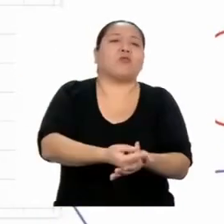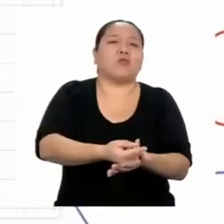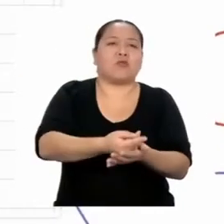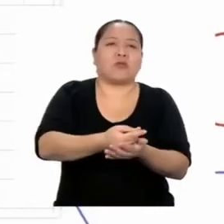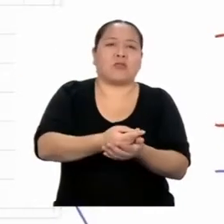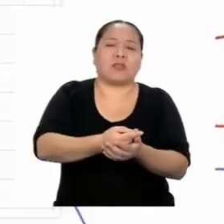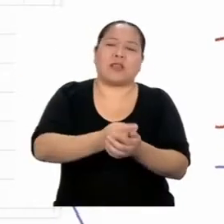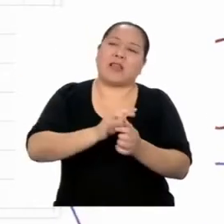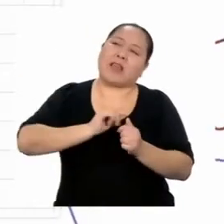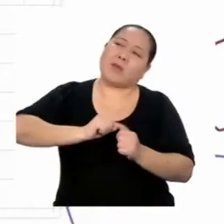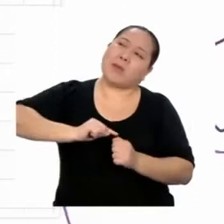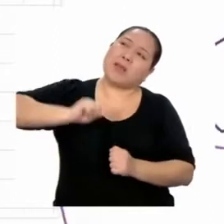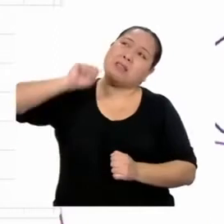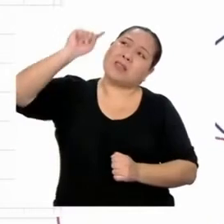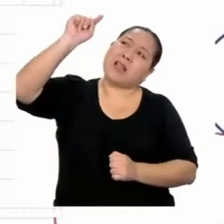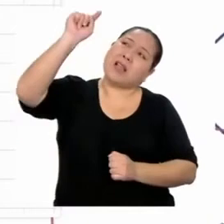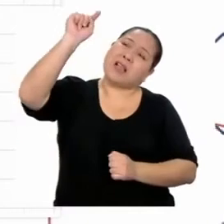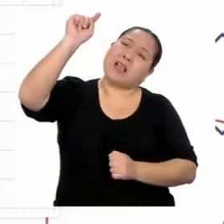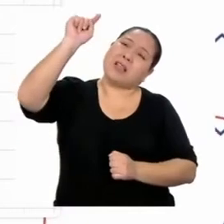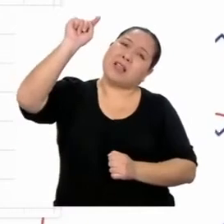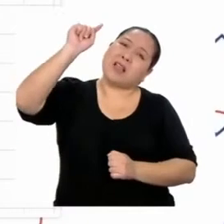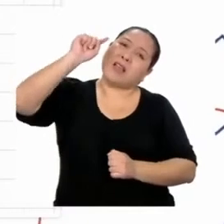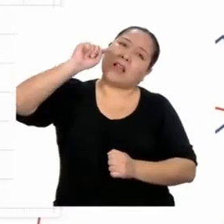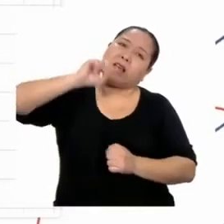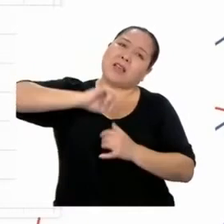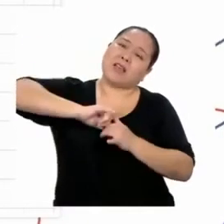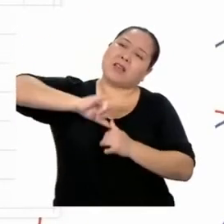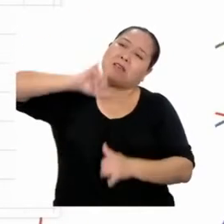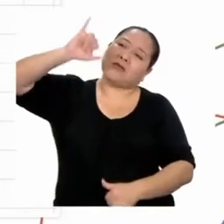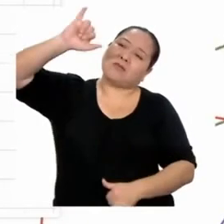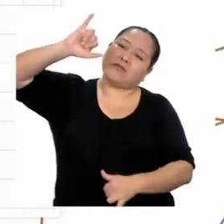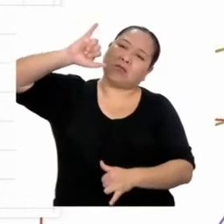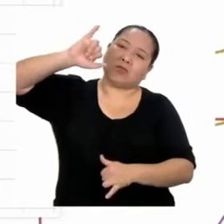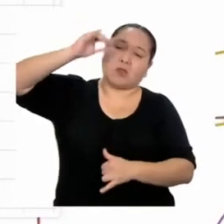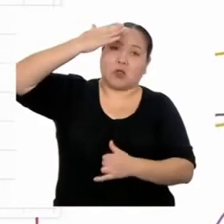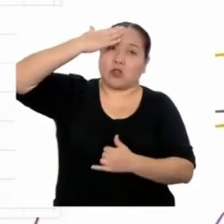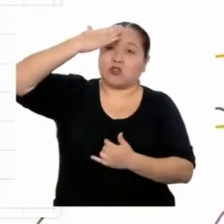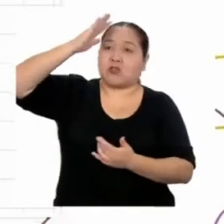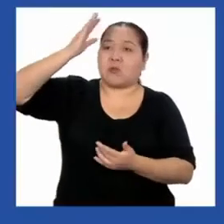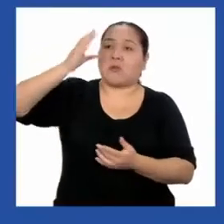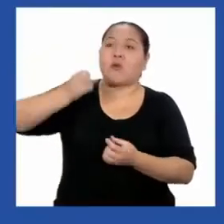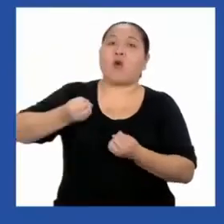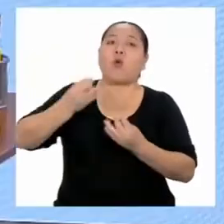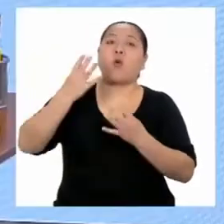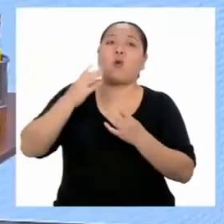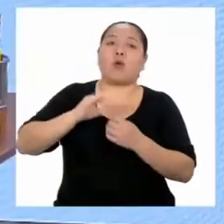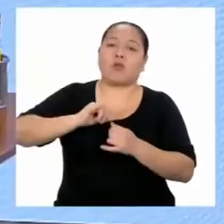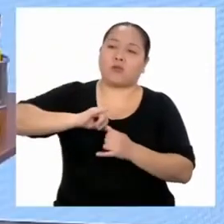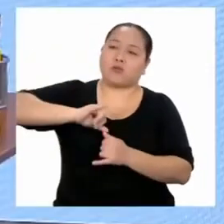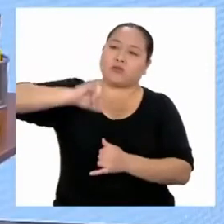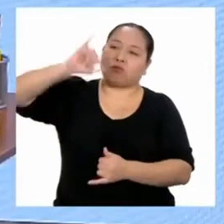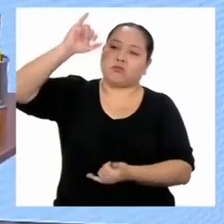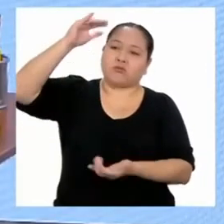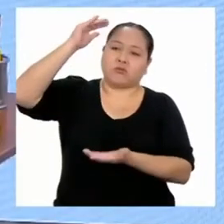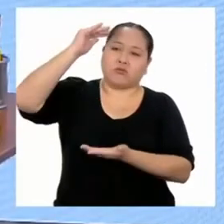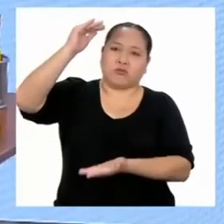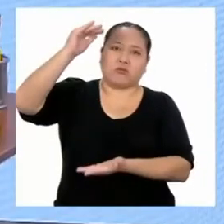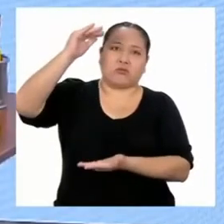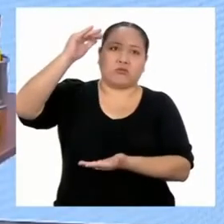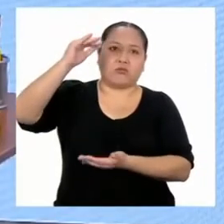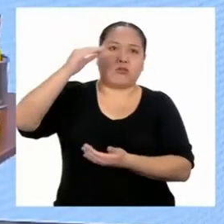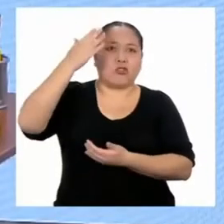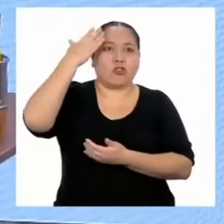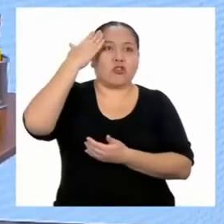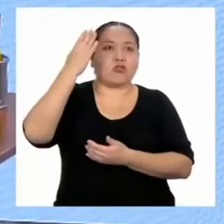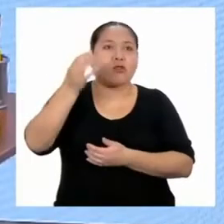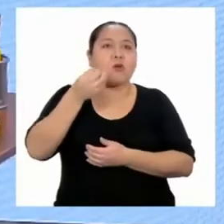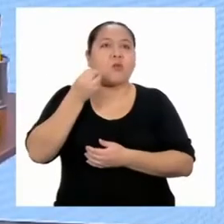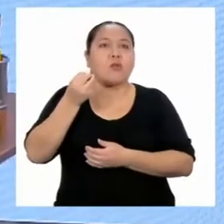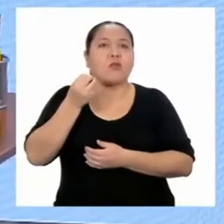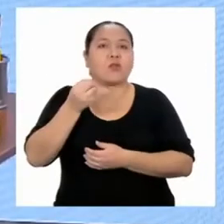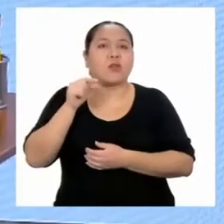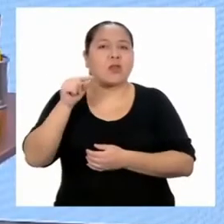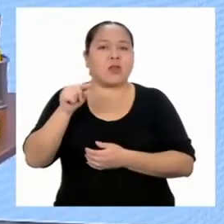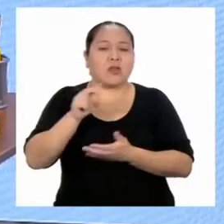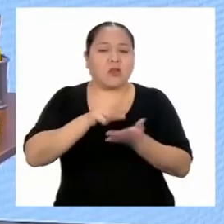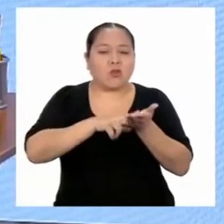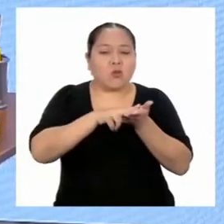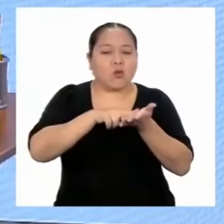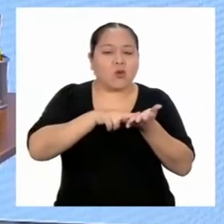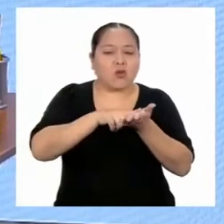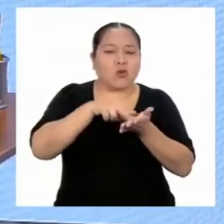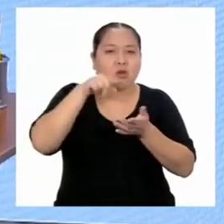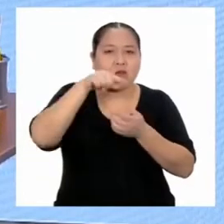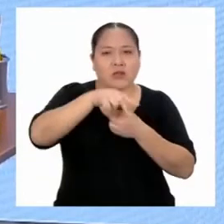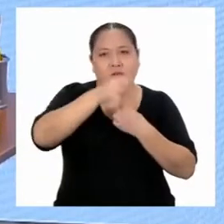parte más alta de un edificio de X metros de altura. No sabemos por qué se borró ese dato,